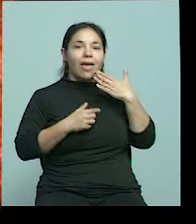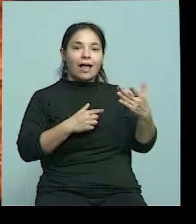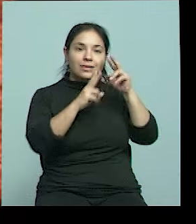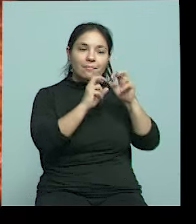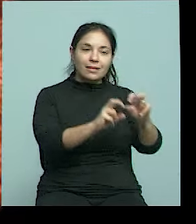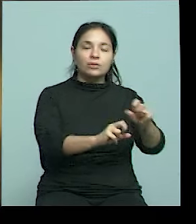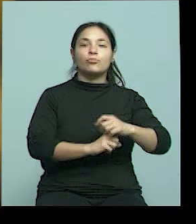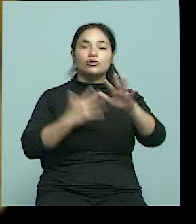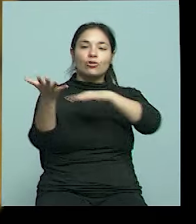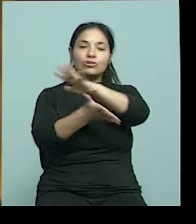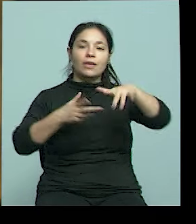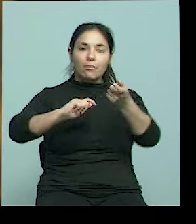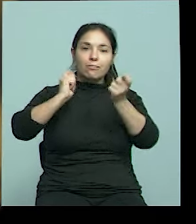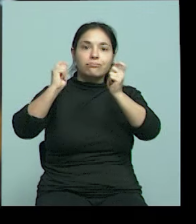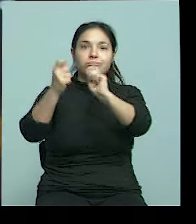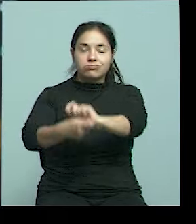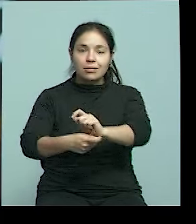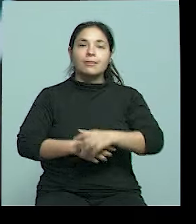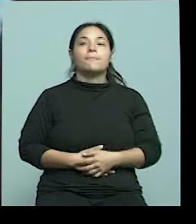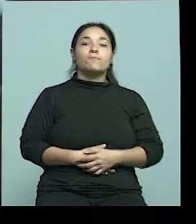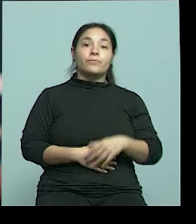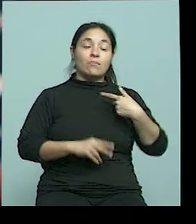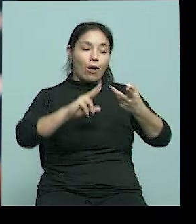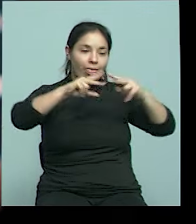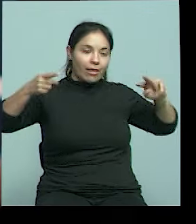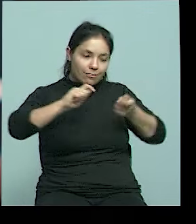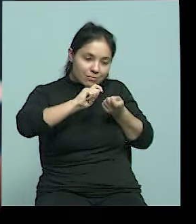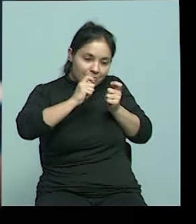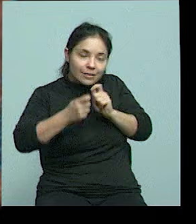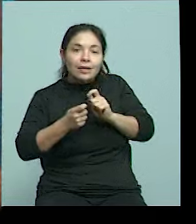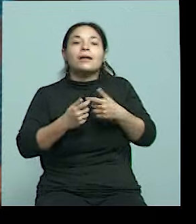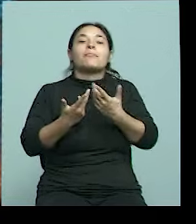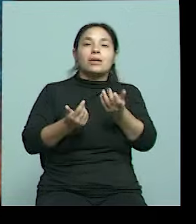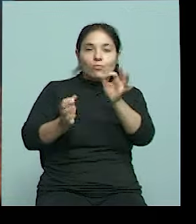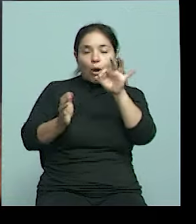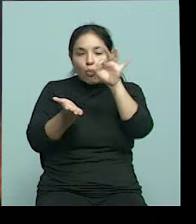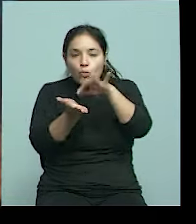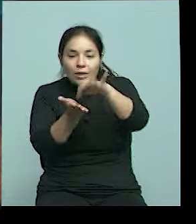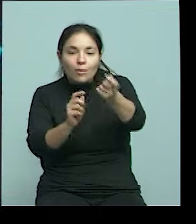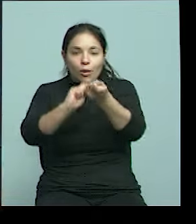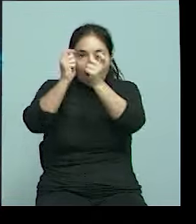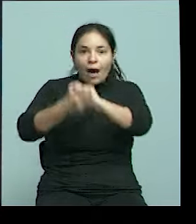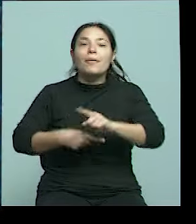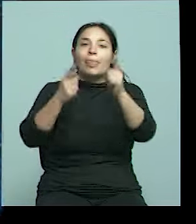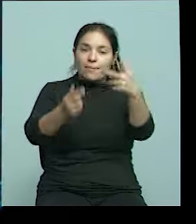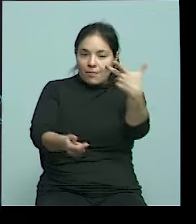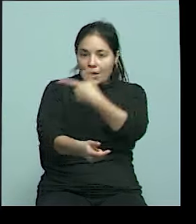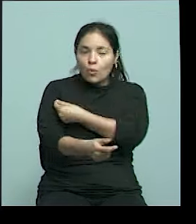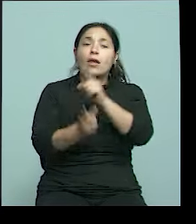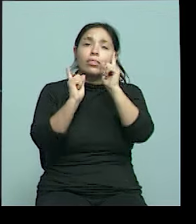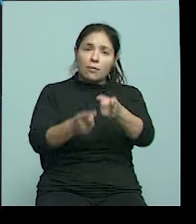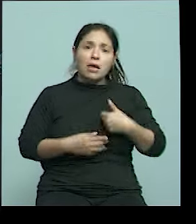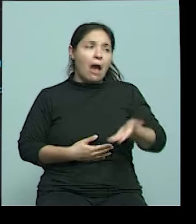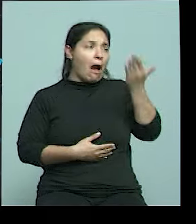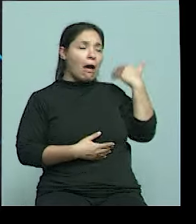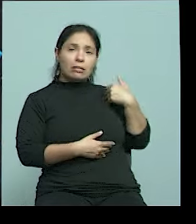Al poder manipular el ADN, cambiamos cultivos, vacunas e incluso pudimos resolver crímenes que hasta